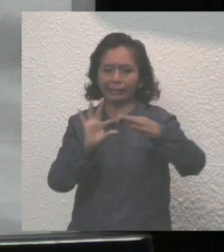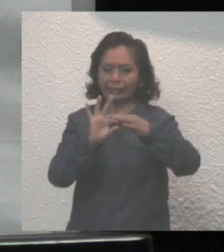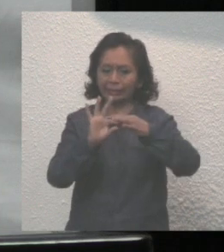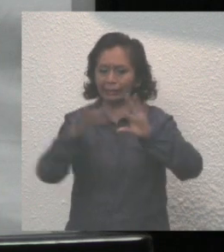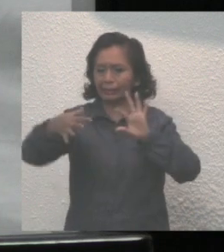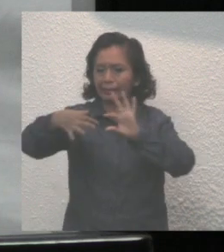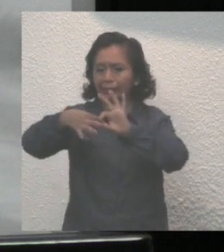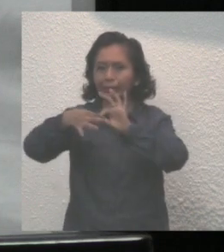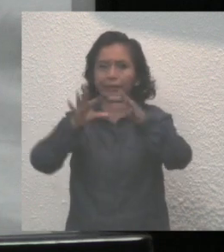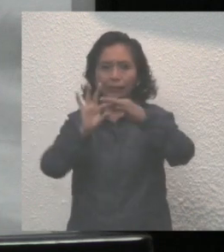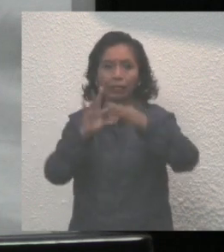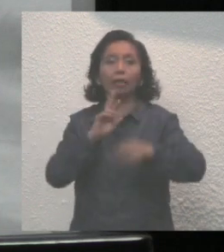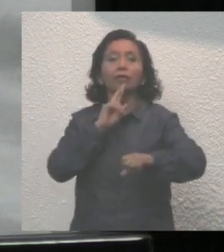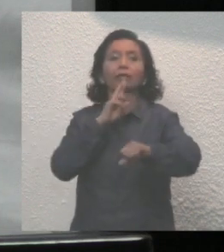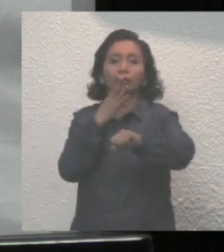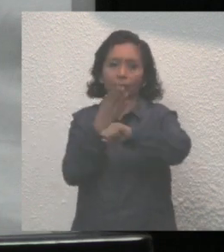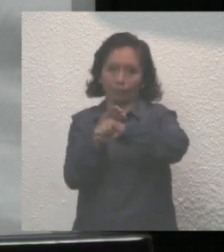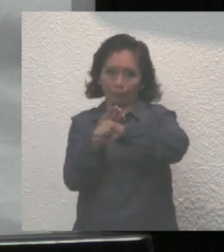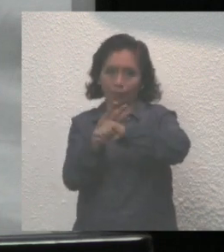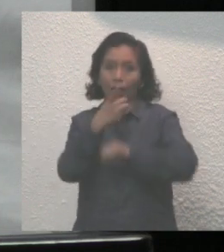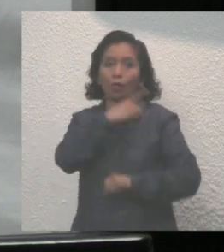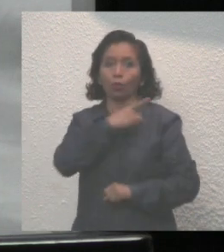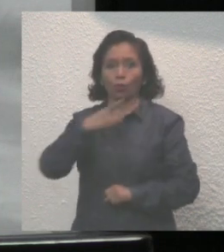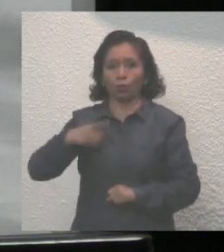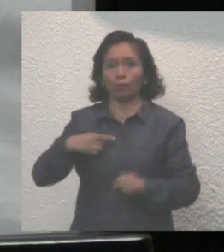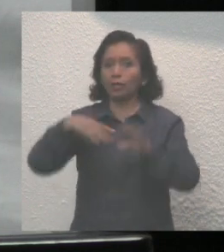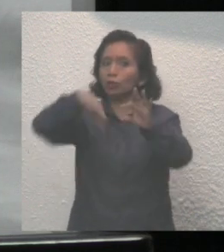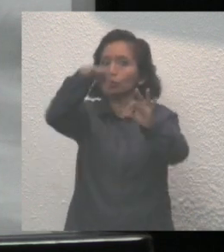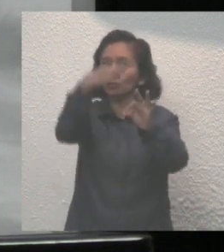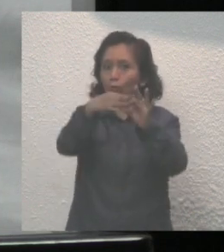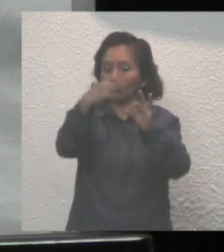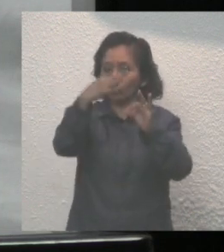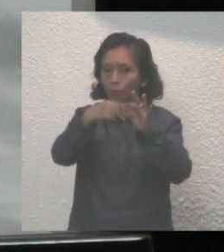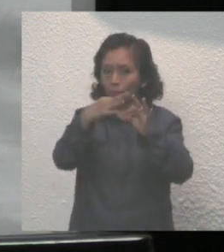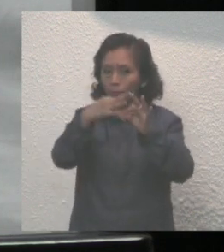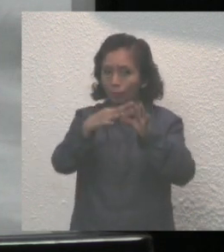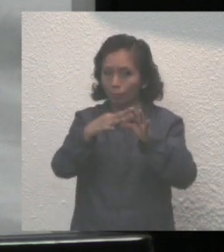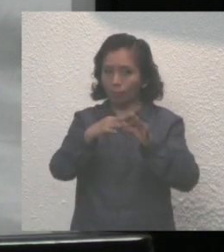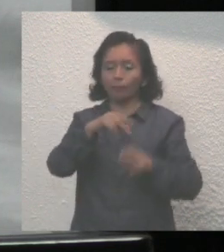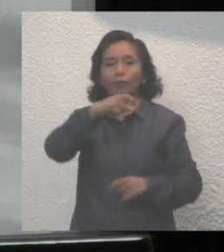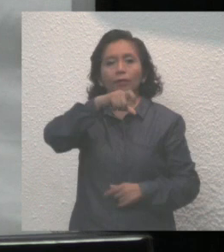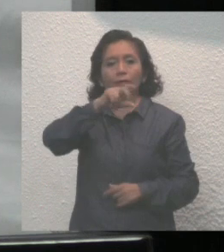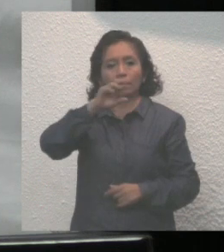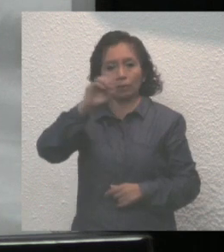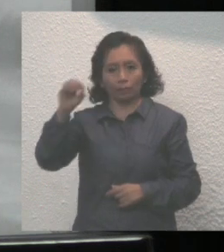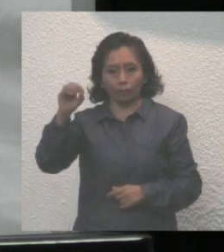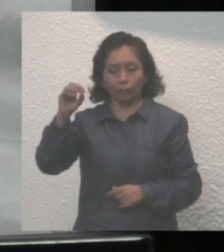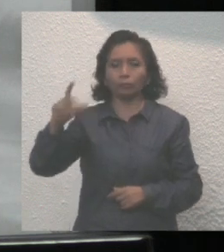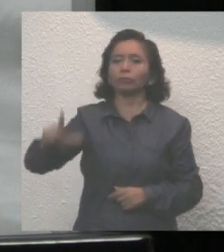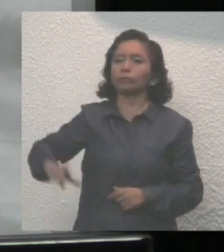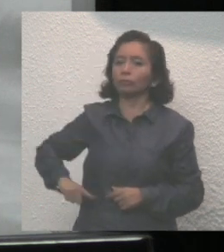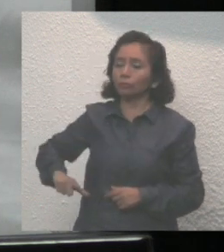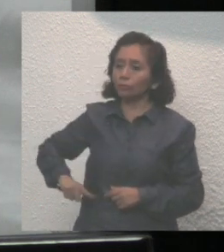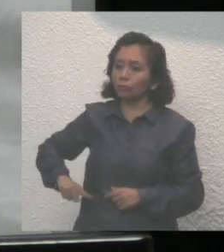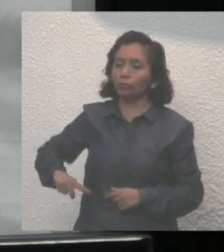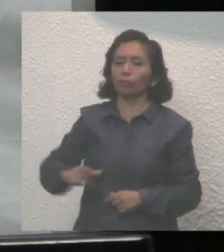responsabilidad y cumpla sus deberes por el bien de Quintana Roo. Señor Gobernador,